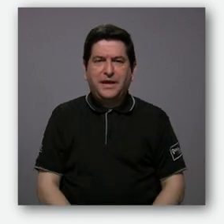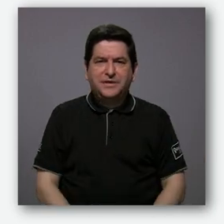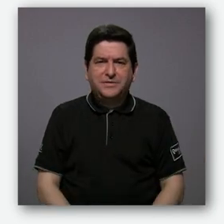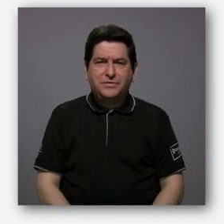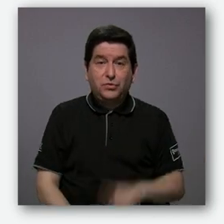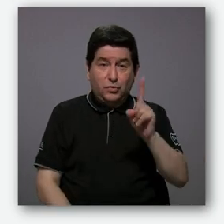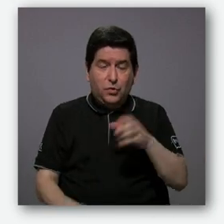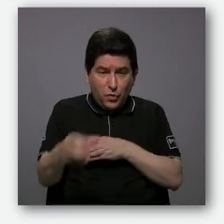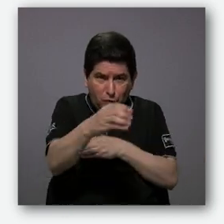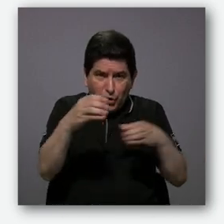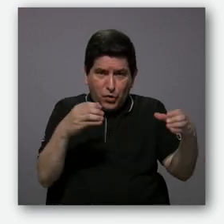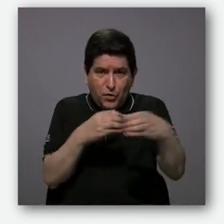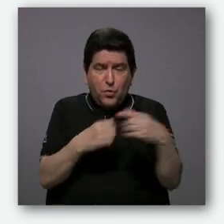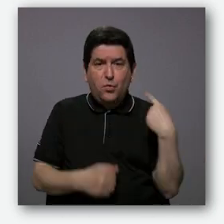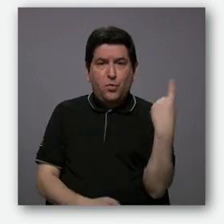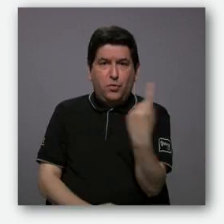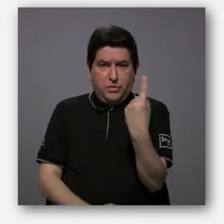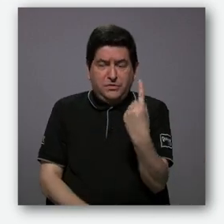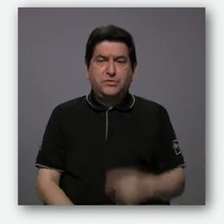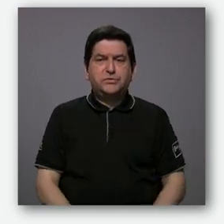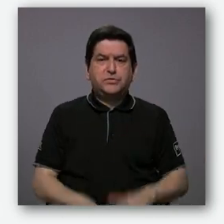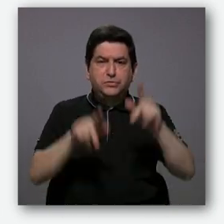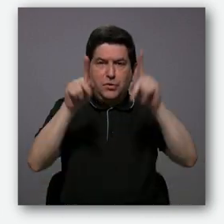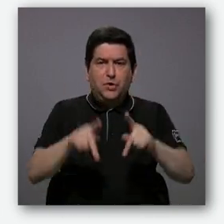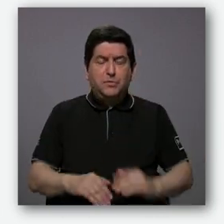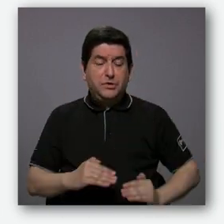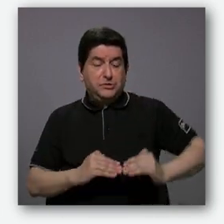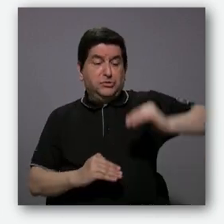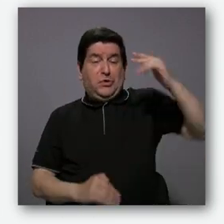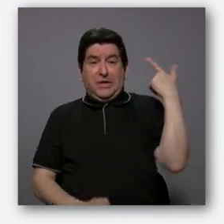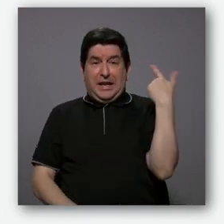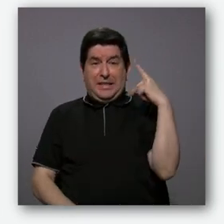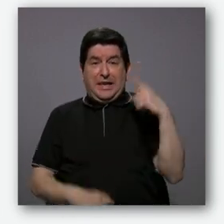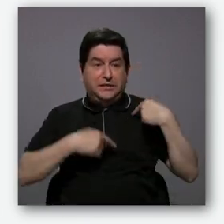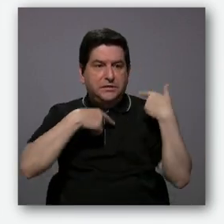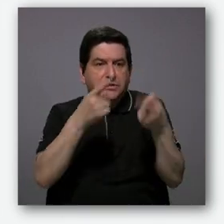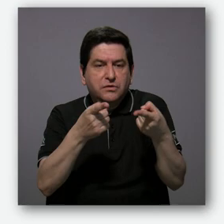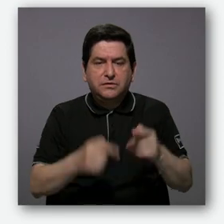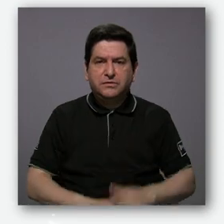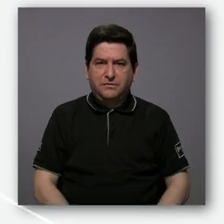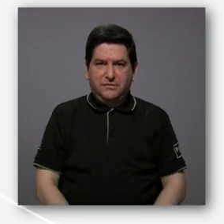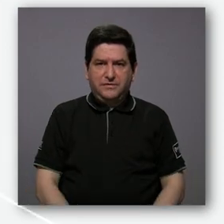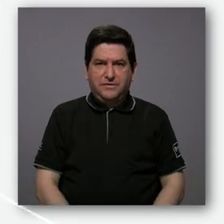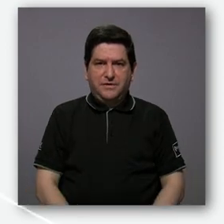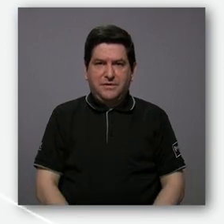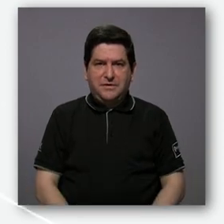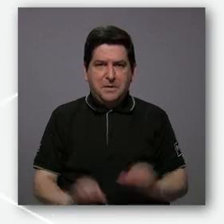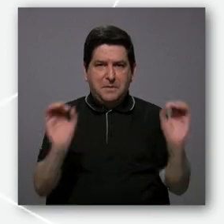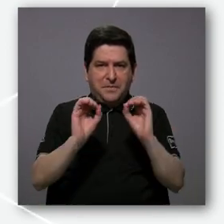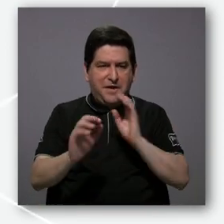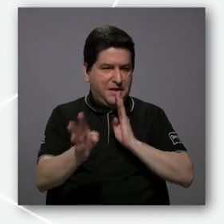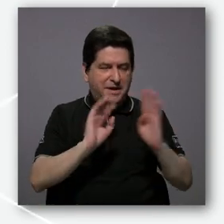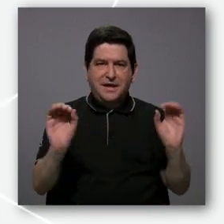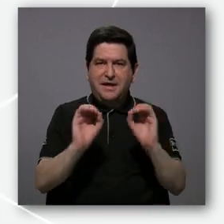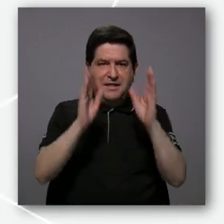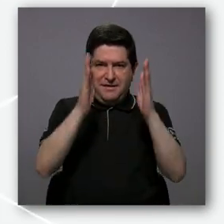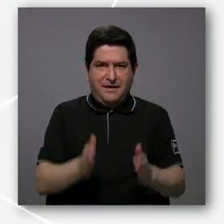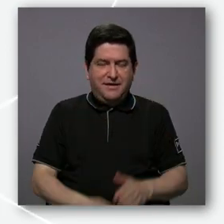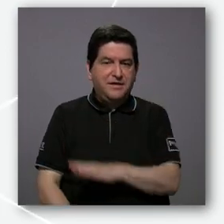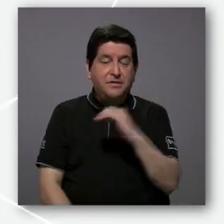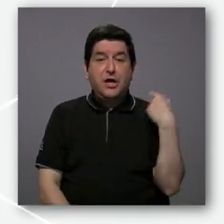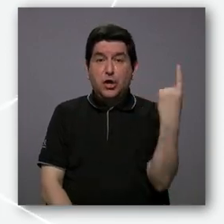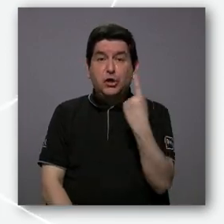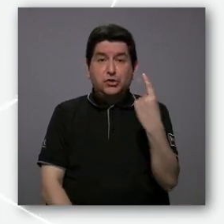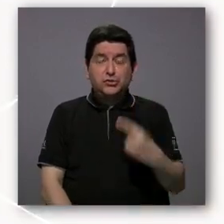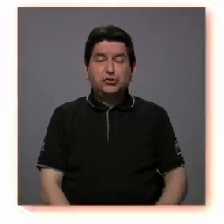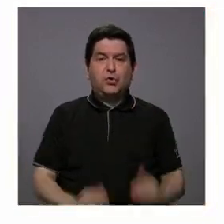en una celda a la que solo llevan a personas de alta peligrosidad, donde no lo dejan hablar con nadie y